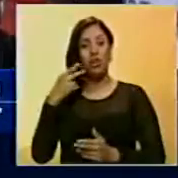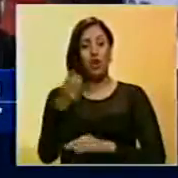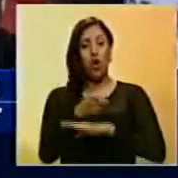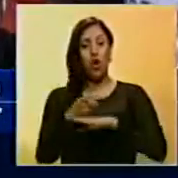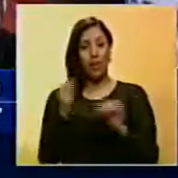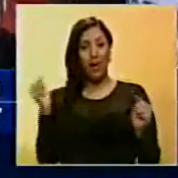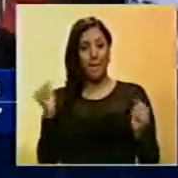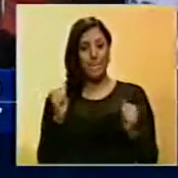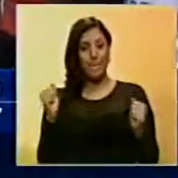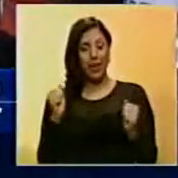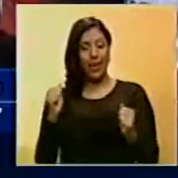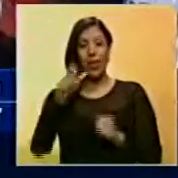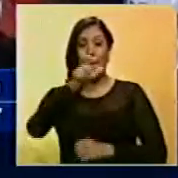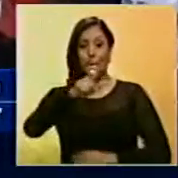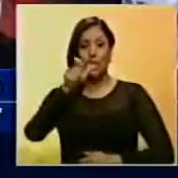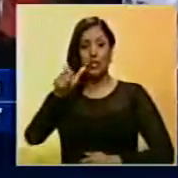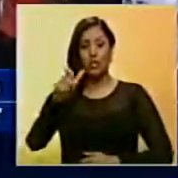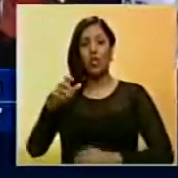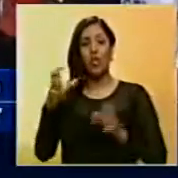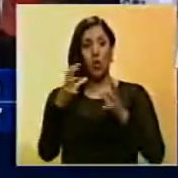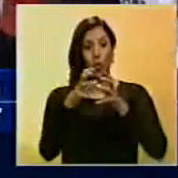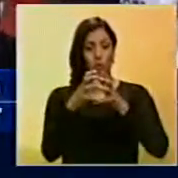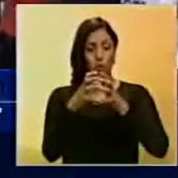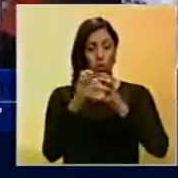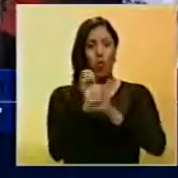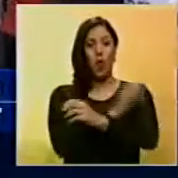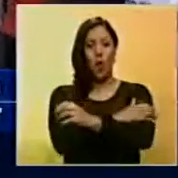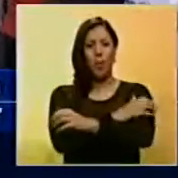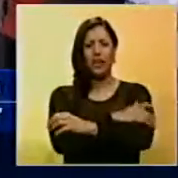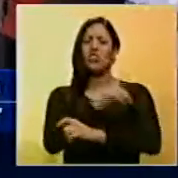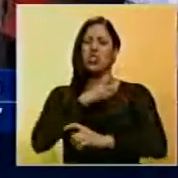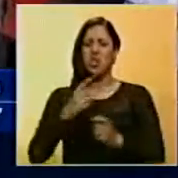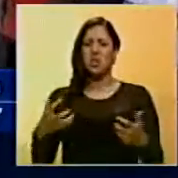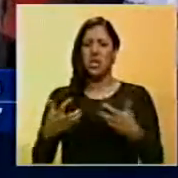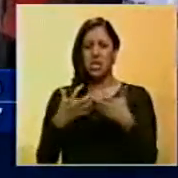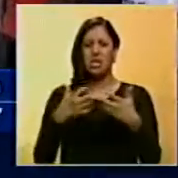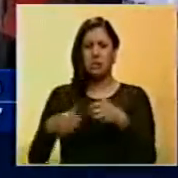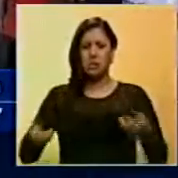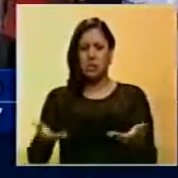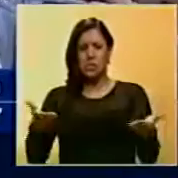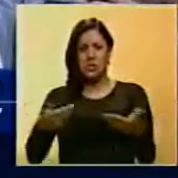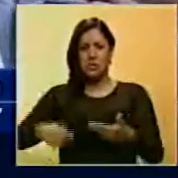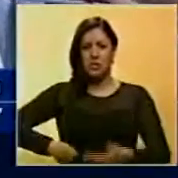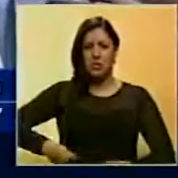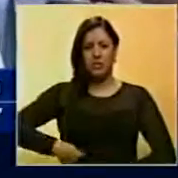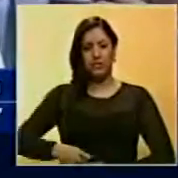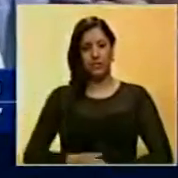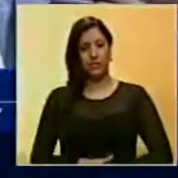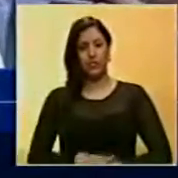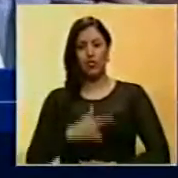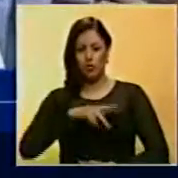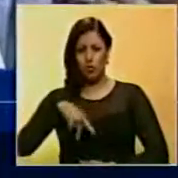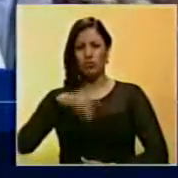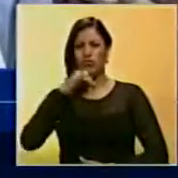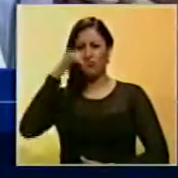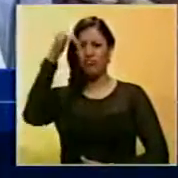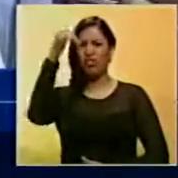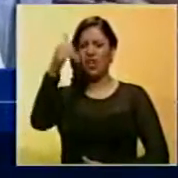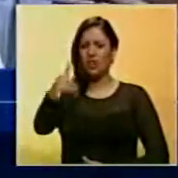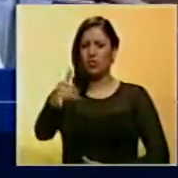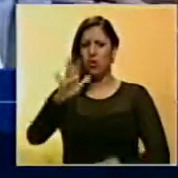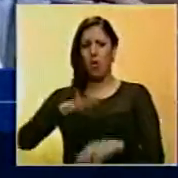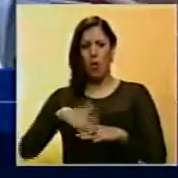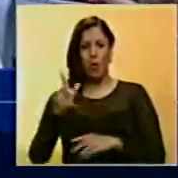merideño resaltó que los sectores de la derecha siguen impulsando la guerra no convencional al país. Nosotros denunciamos esas acciones